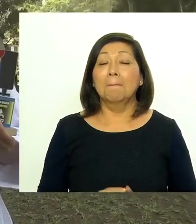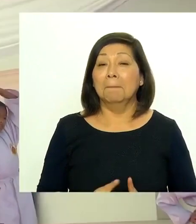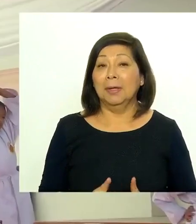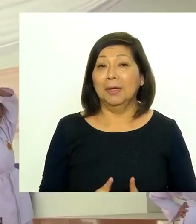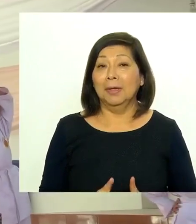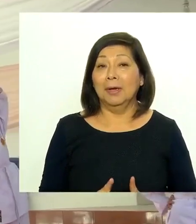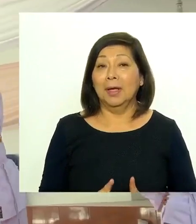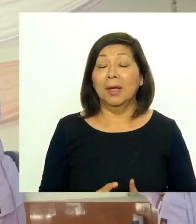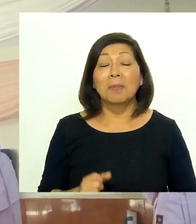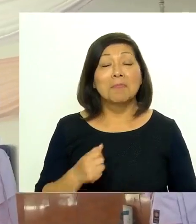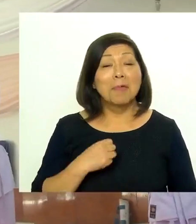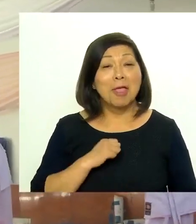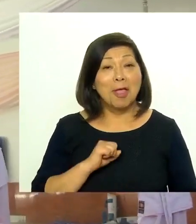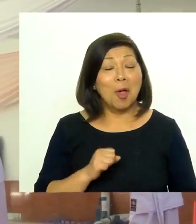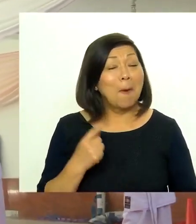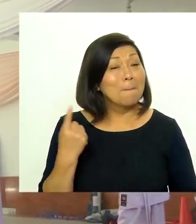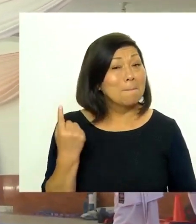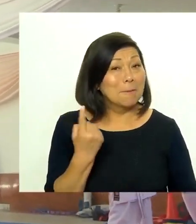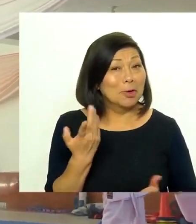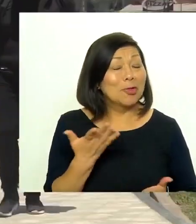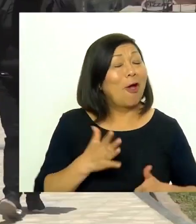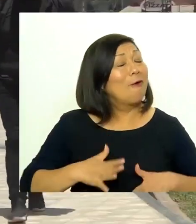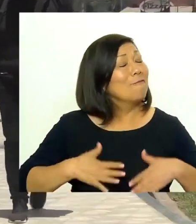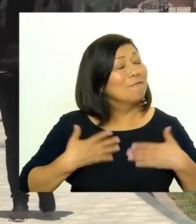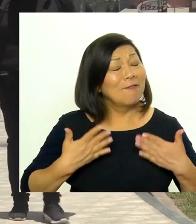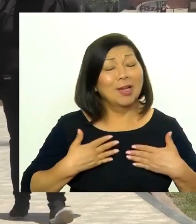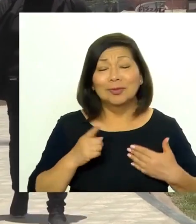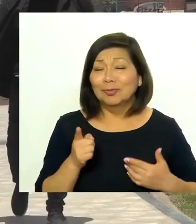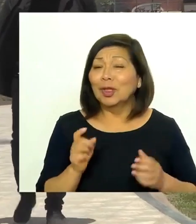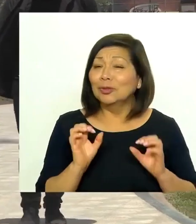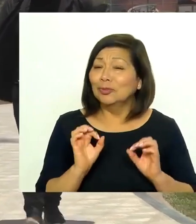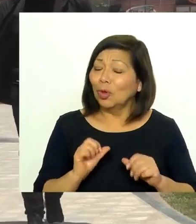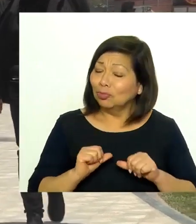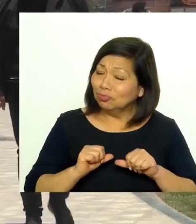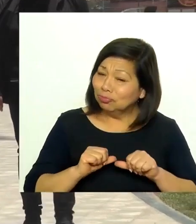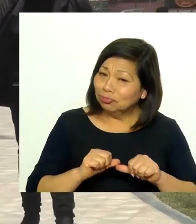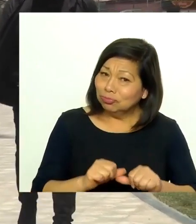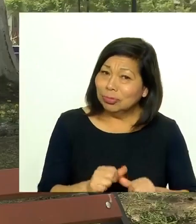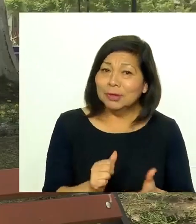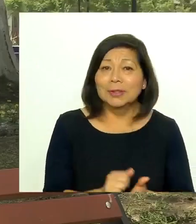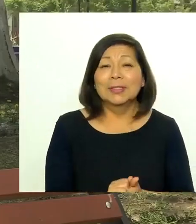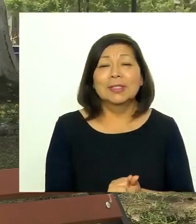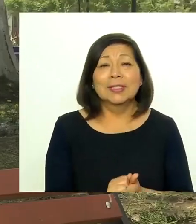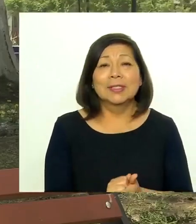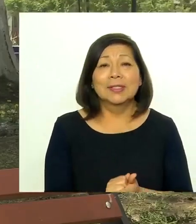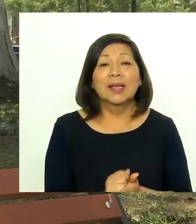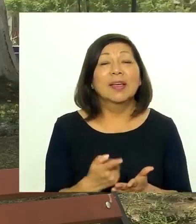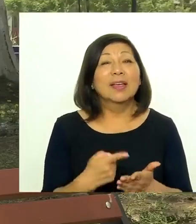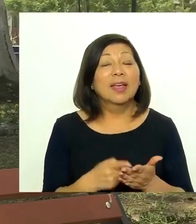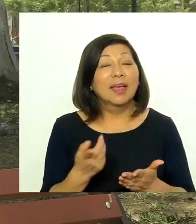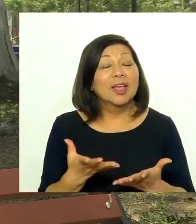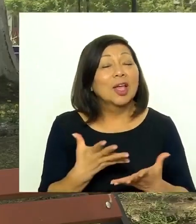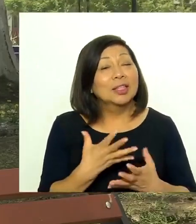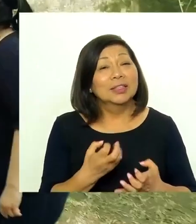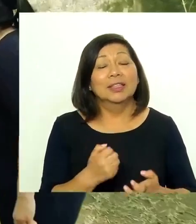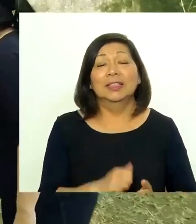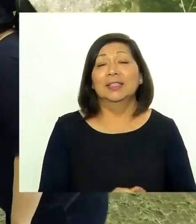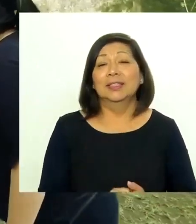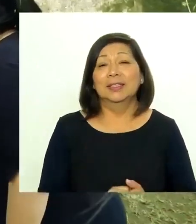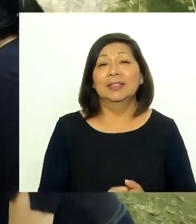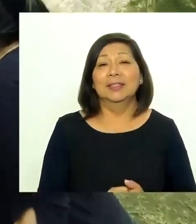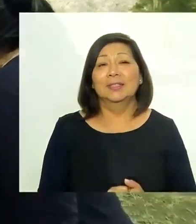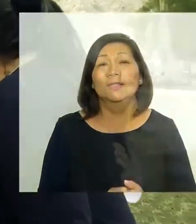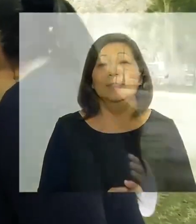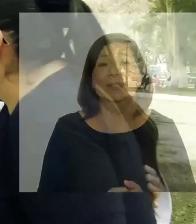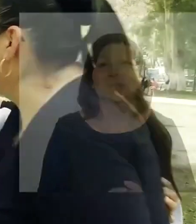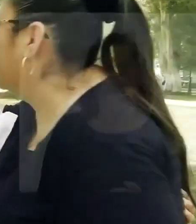Bueno, mi mensaje hacia mi hija es que primero que sea feliz y que siga adelante con lo que ella desea.